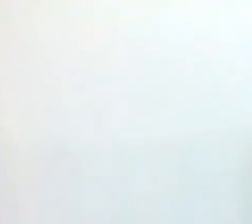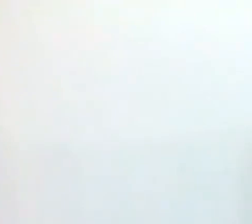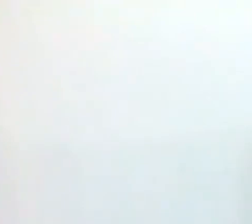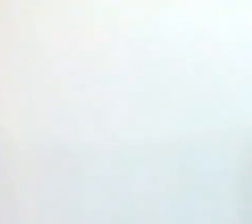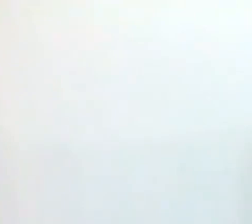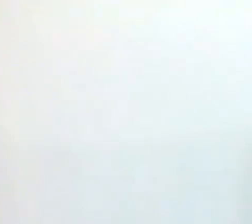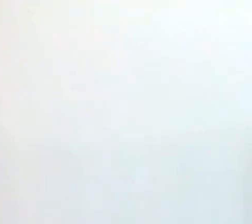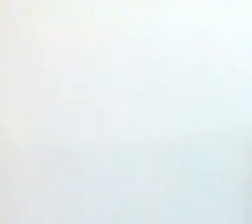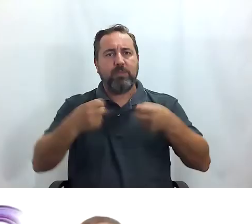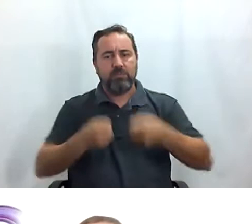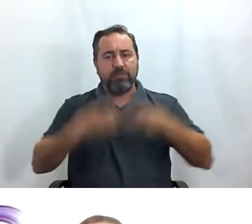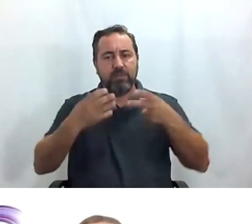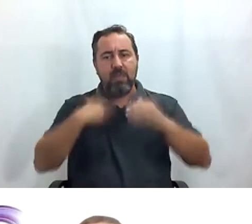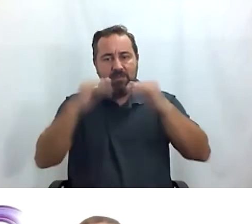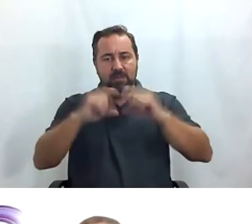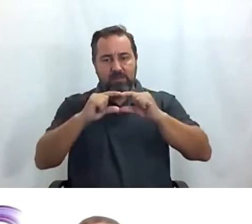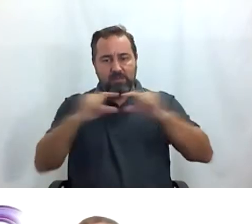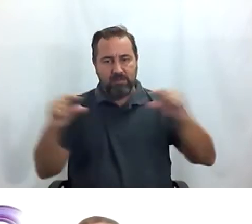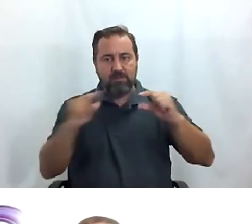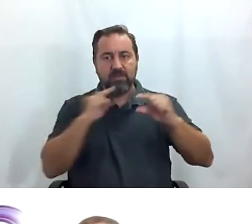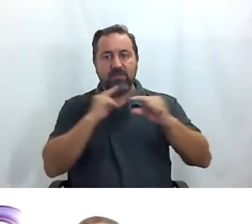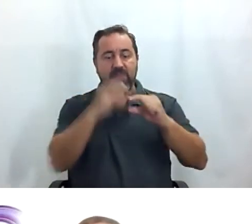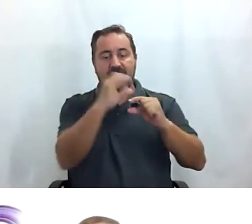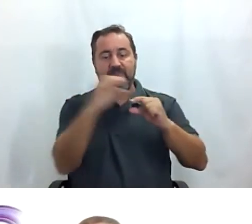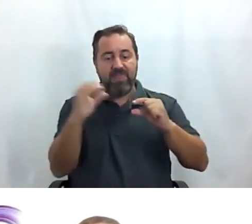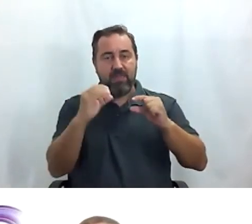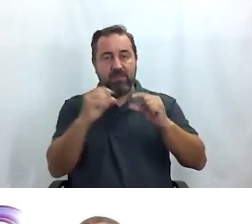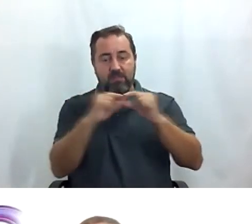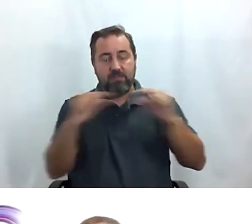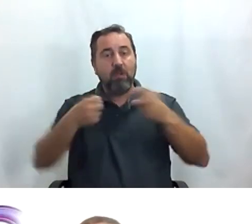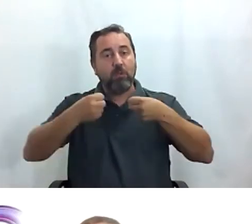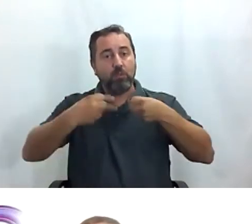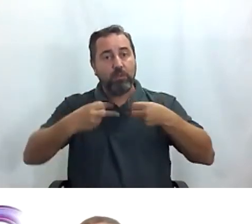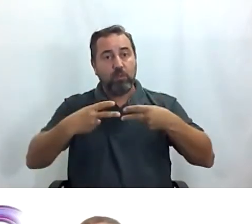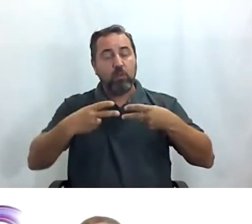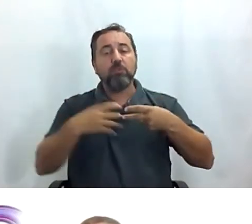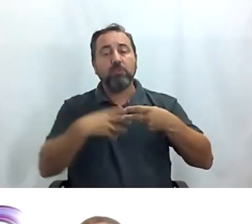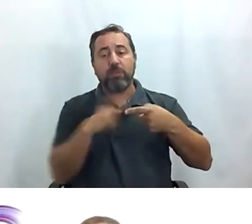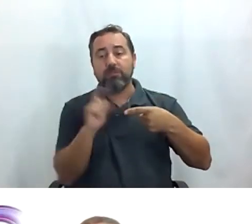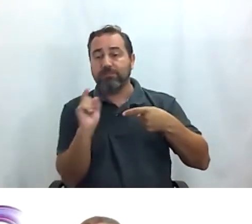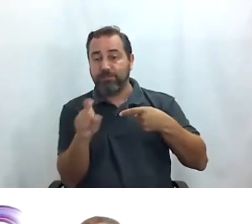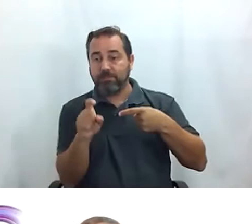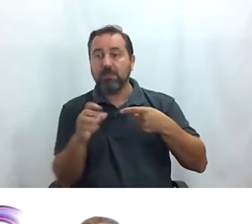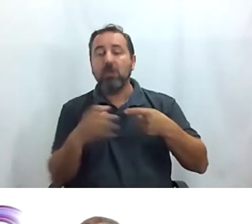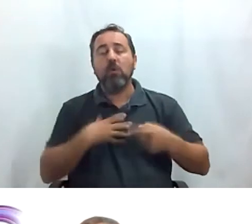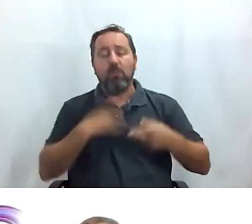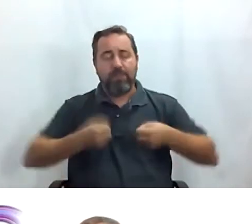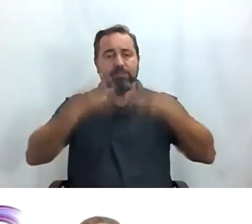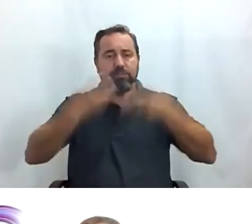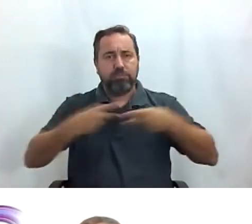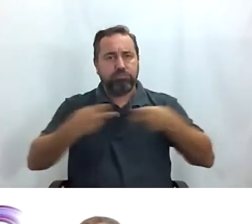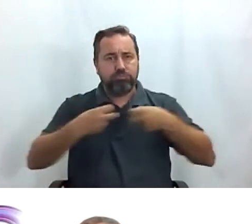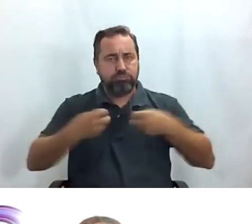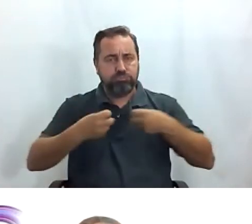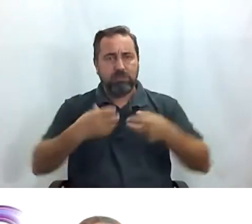abajo en el pictograma que dice CC de Subtítulos. Podéis también activar los subtítulos para leer